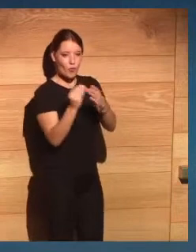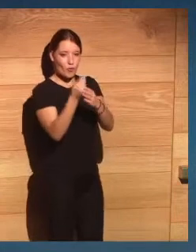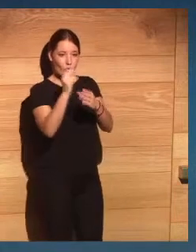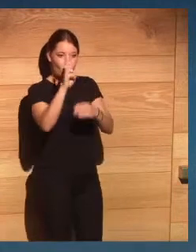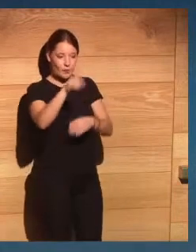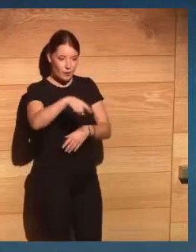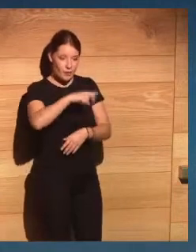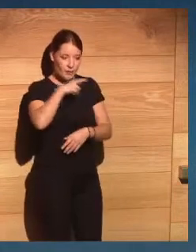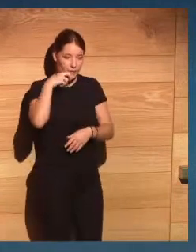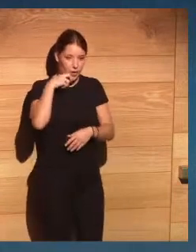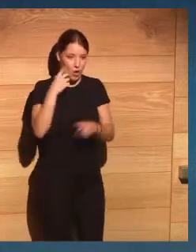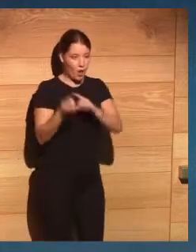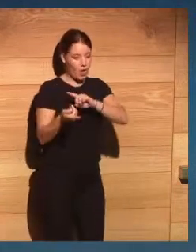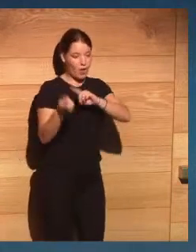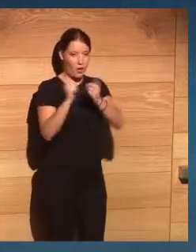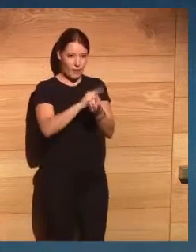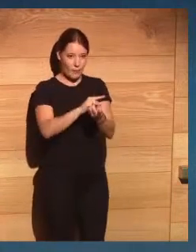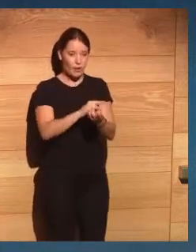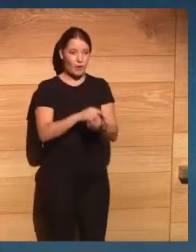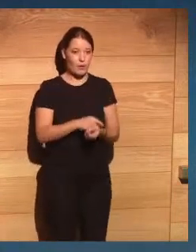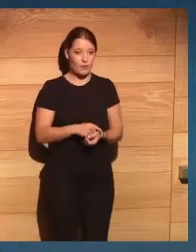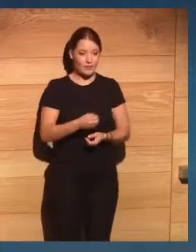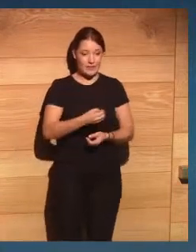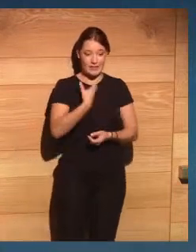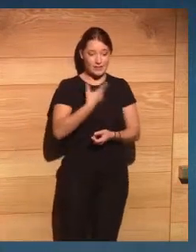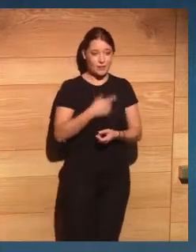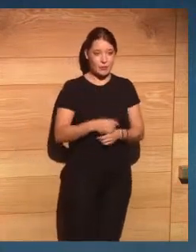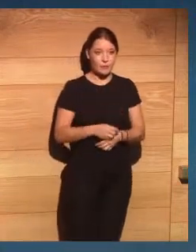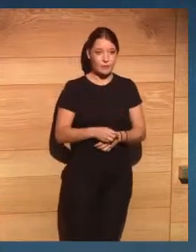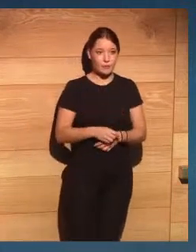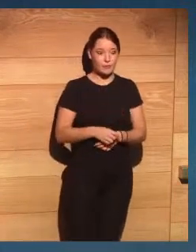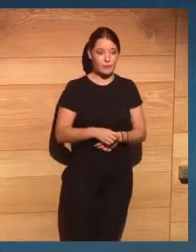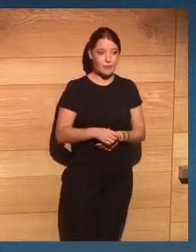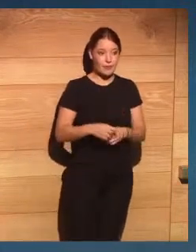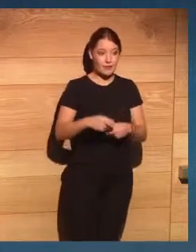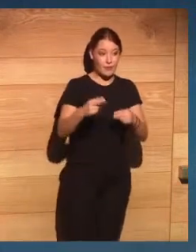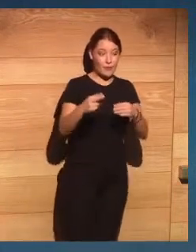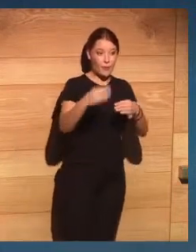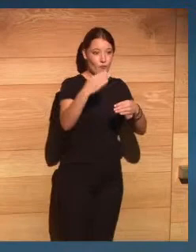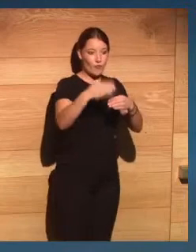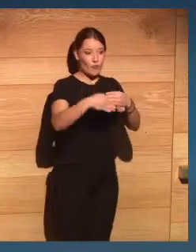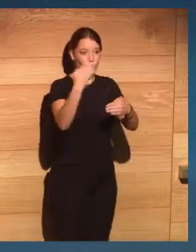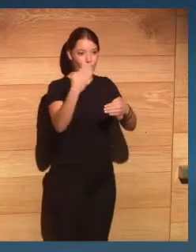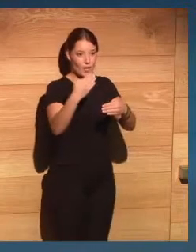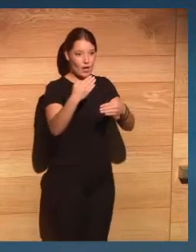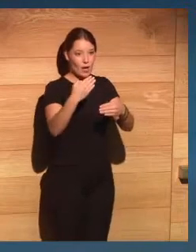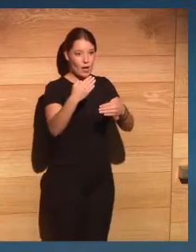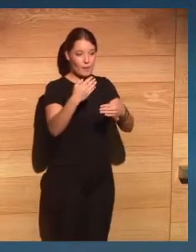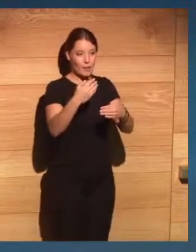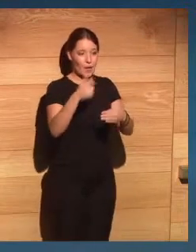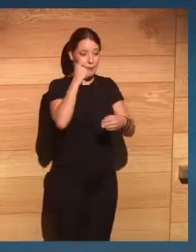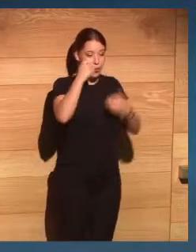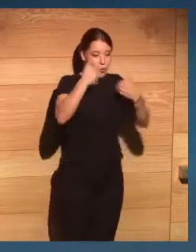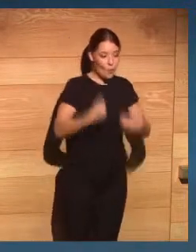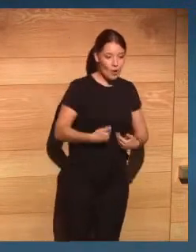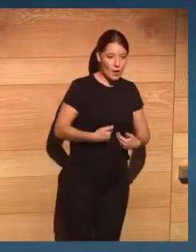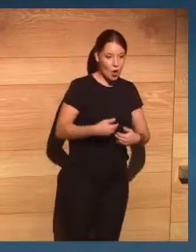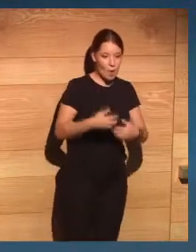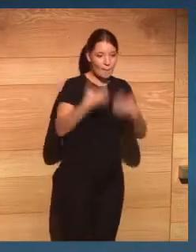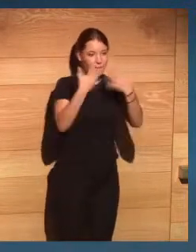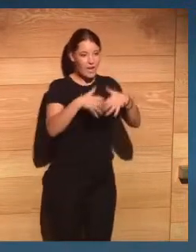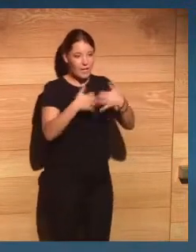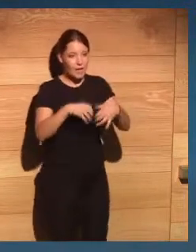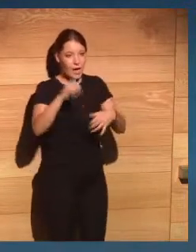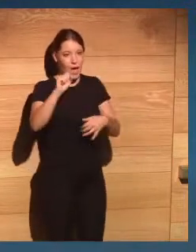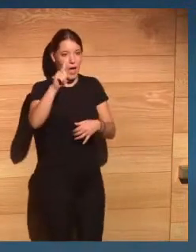valor que han cambiado el talento y evidentemente también la frontera entre el humano la máquina y el algoritmo está claro que estamos